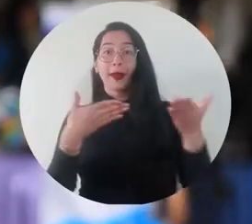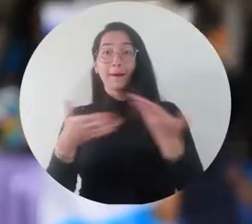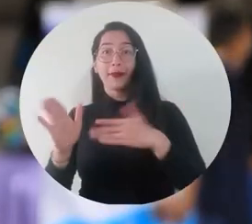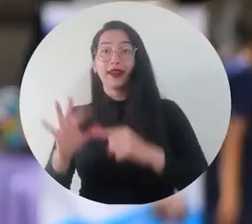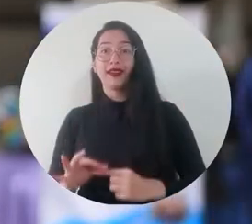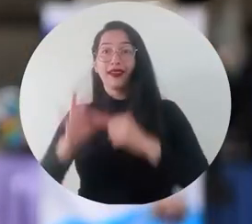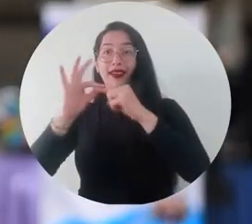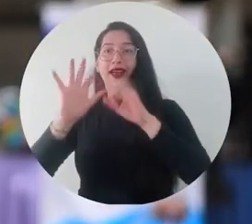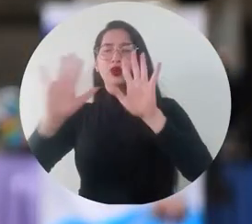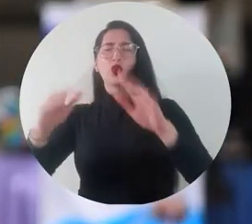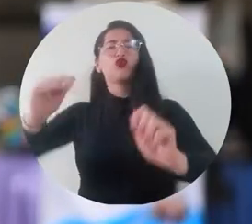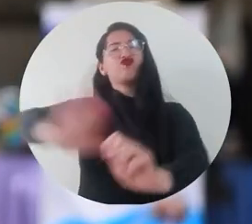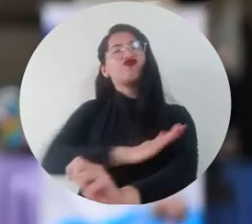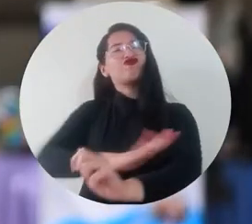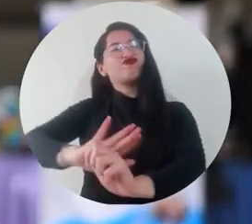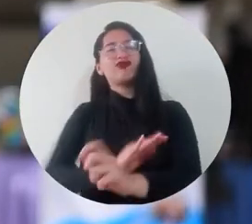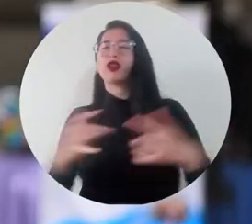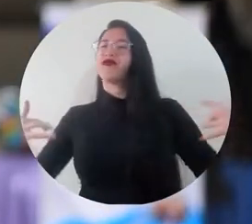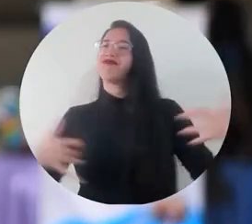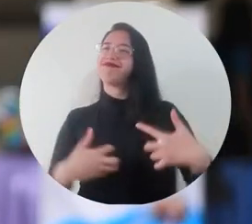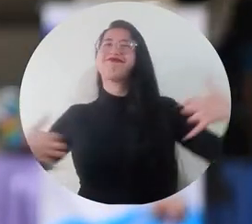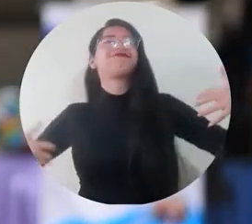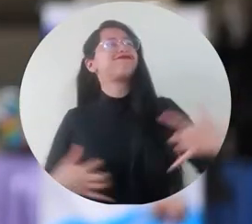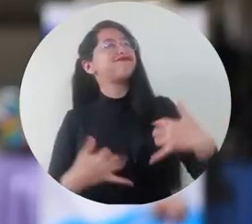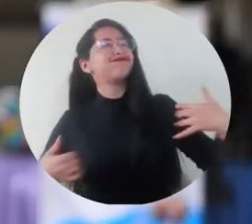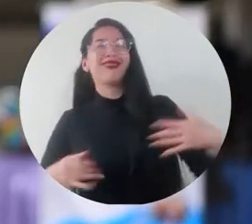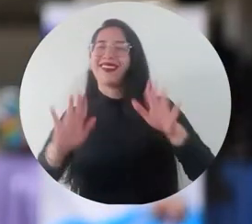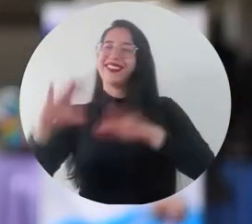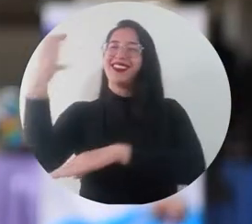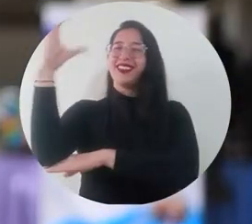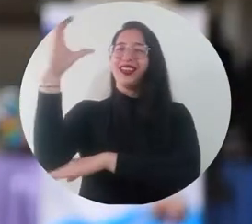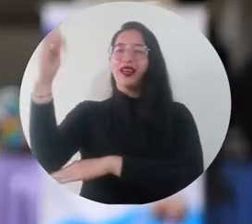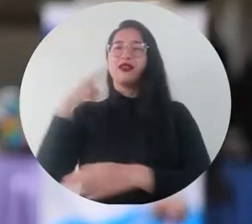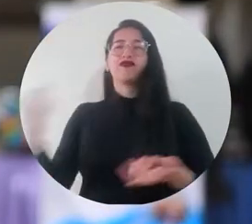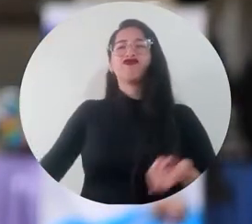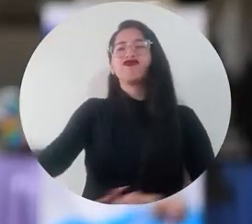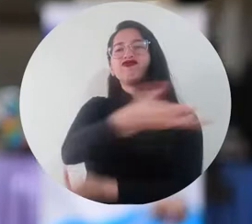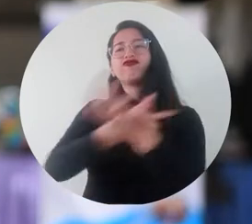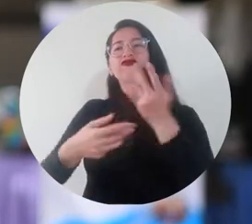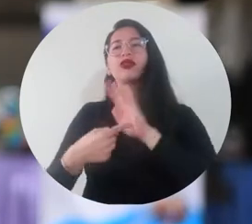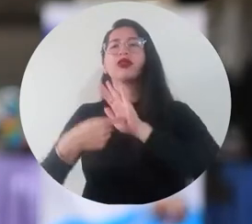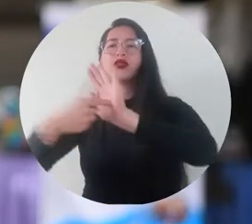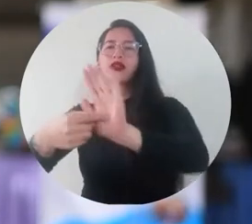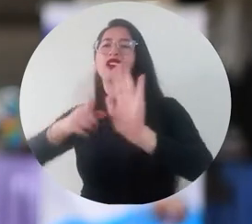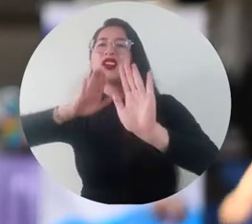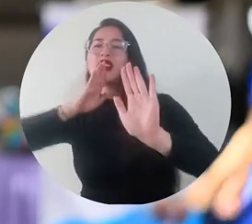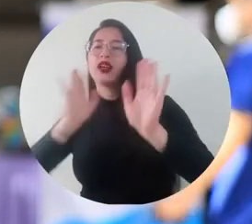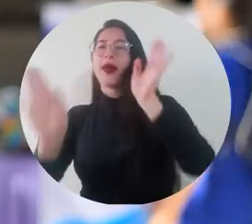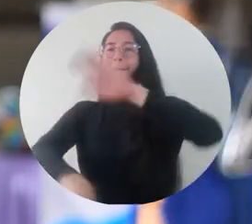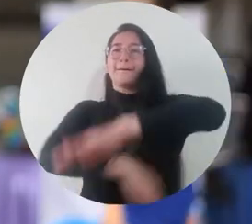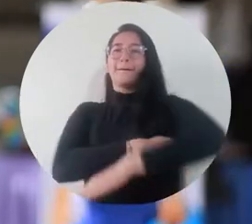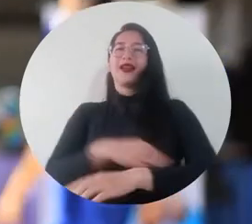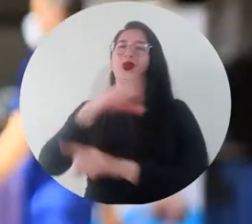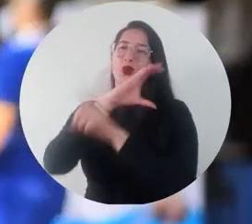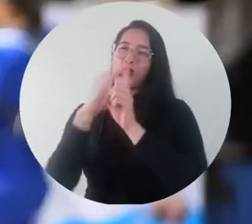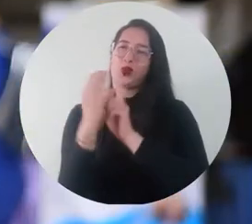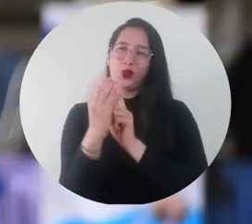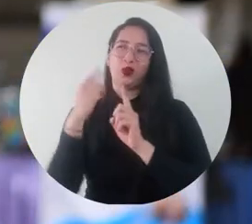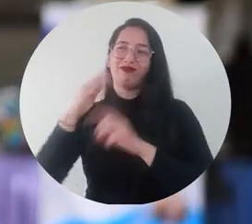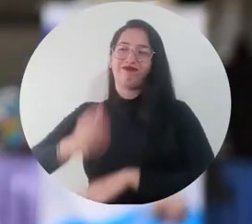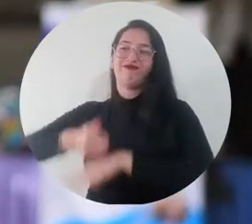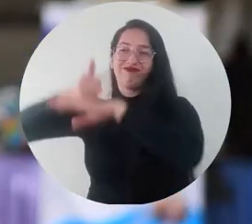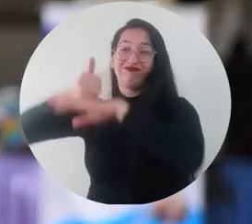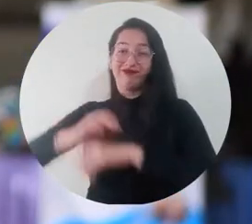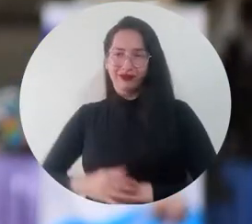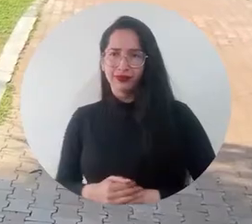El Plan Especial de Salvaguardia de la Música Vallenata Tradicional del Caribe Colombiano fue socializado en la Alma Mater por el